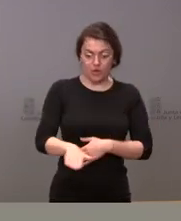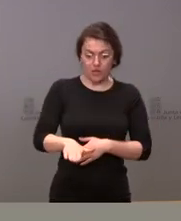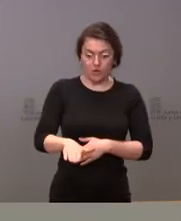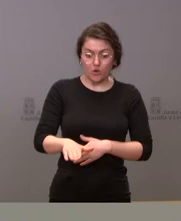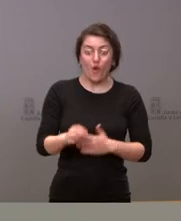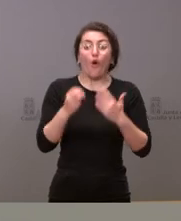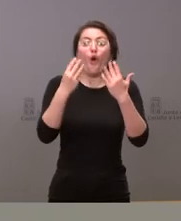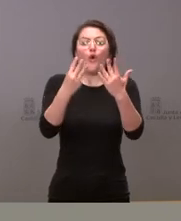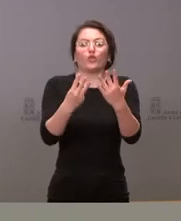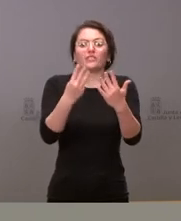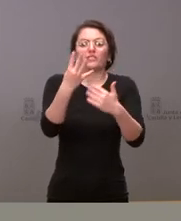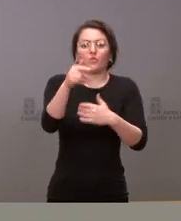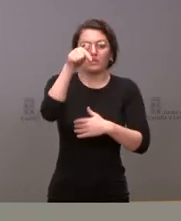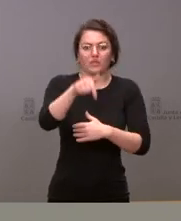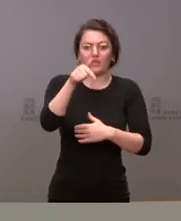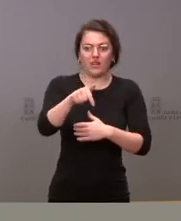que tienen necesidades especiales